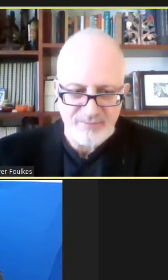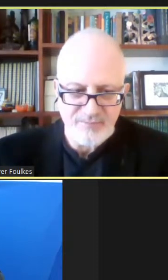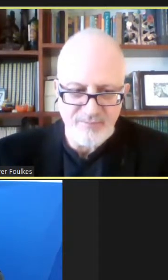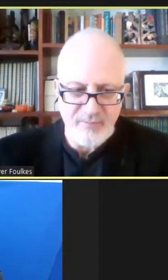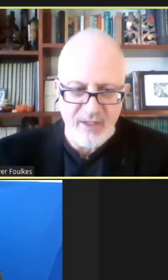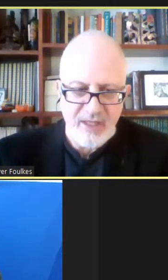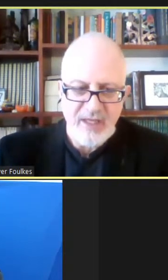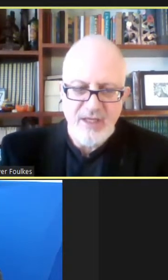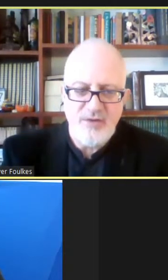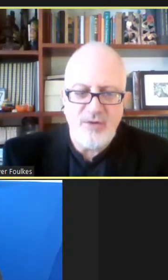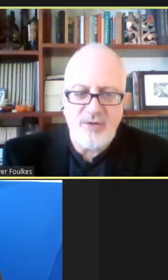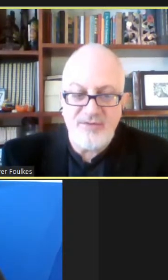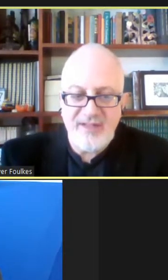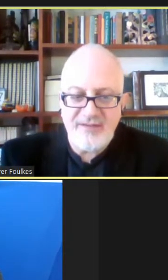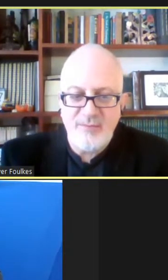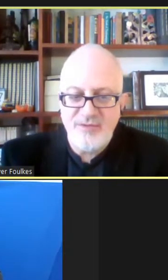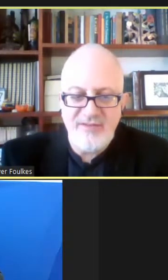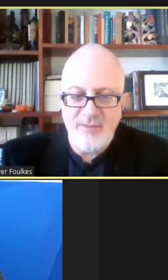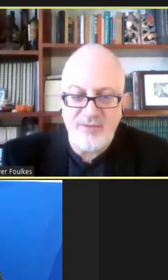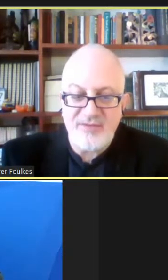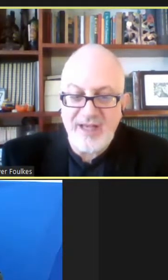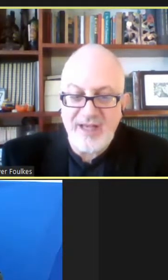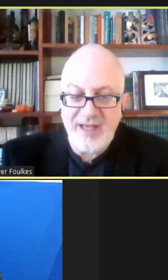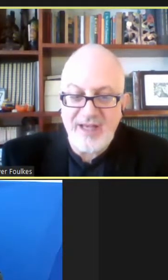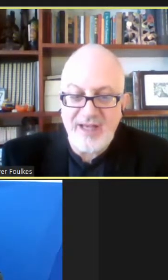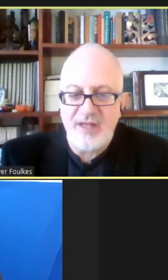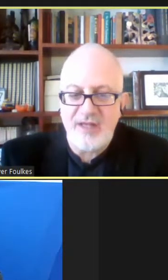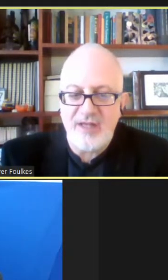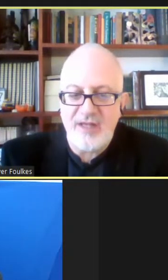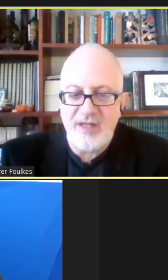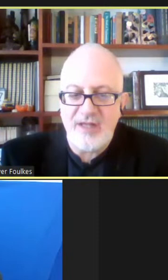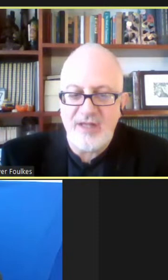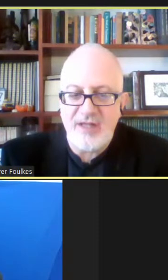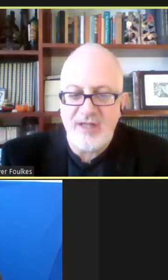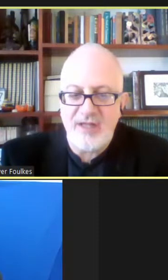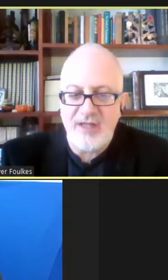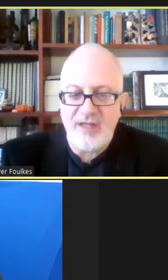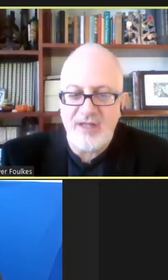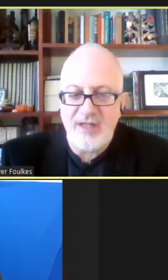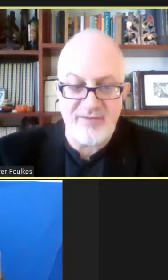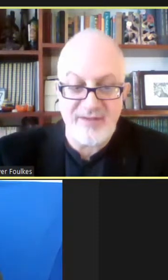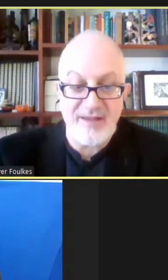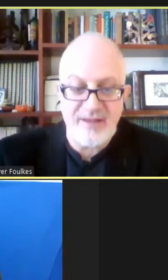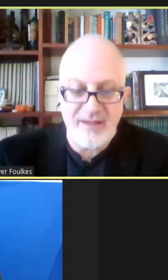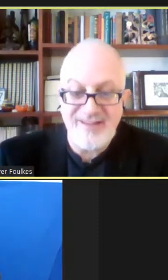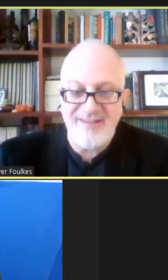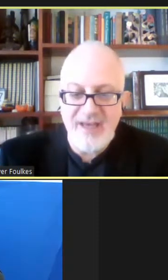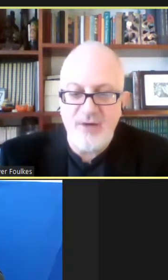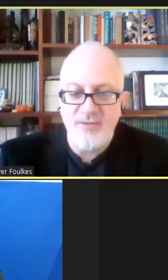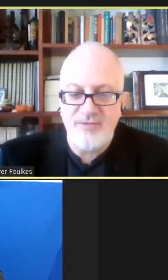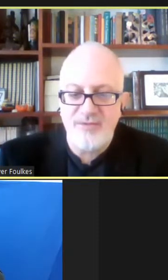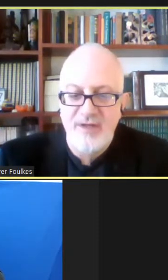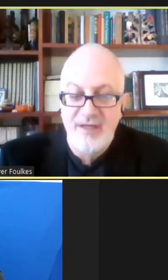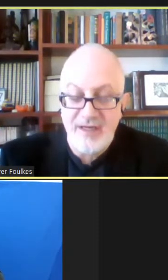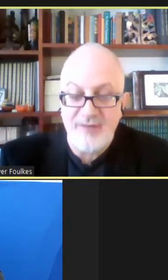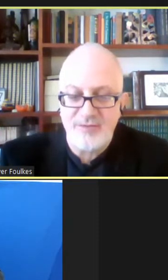editorial. Yo lo conocí hace muchísimos años, dado nuestro común interés en la fotografía de